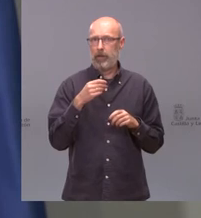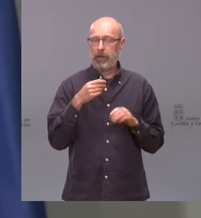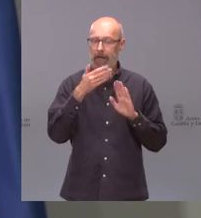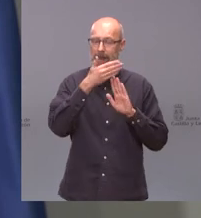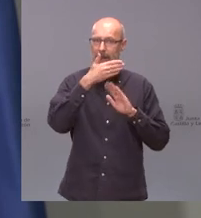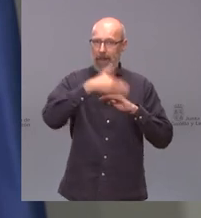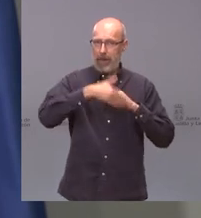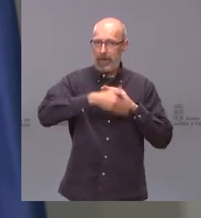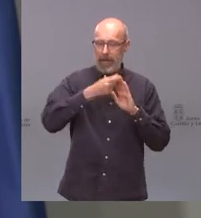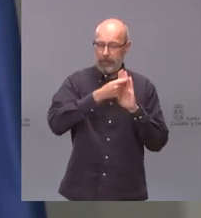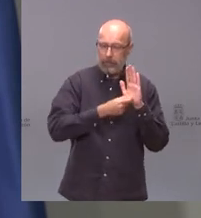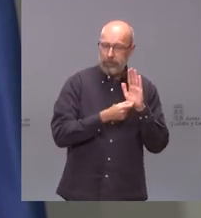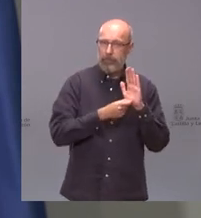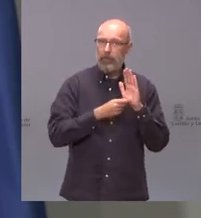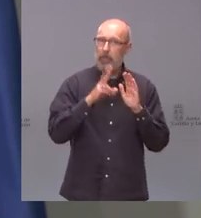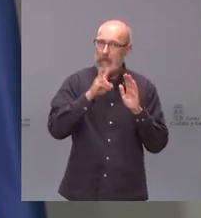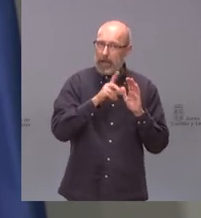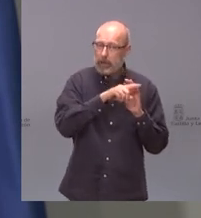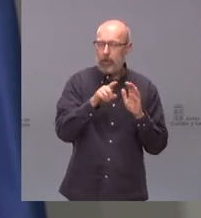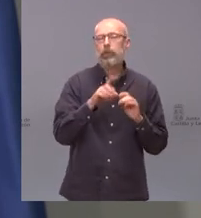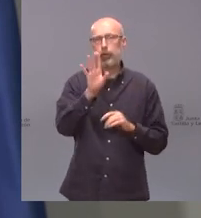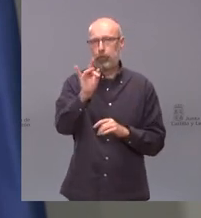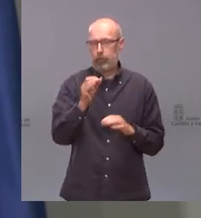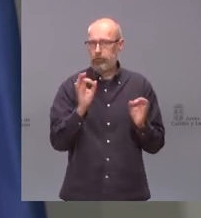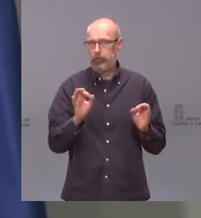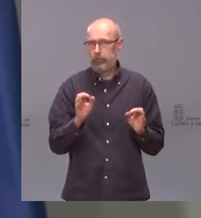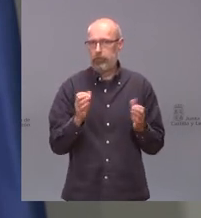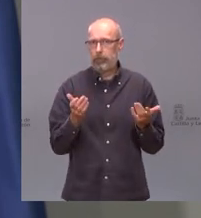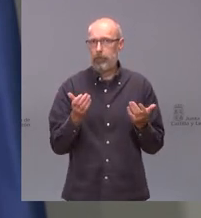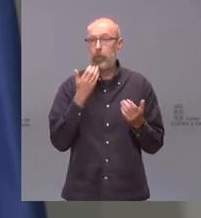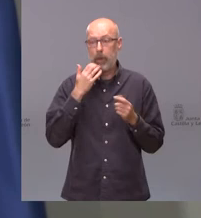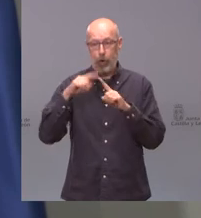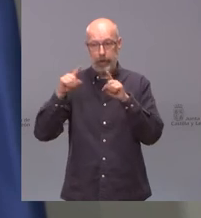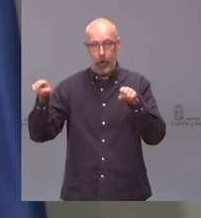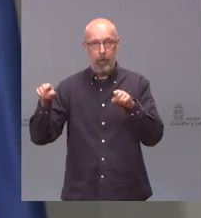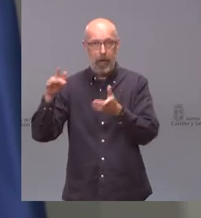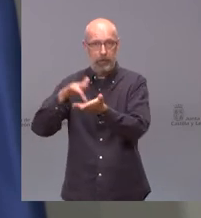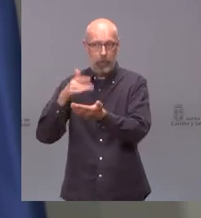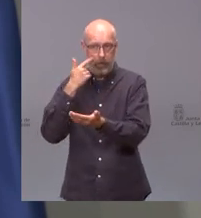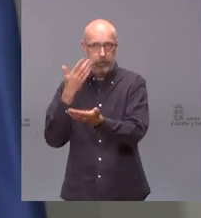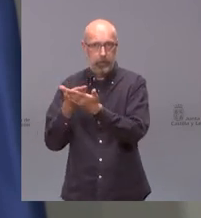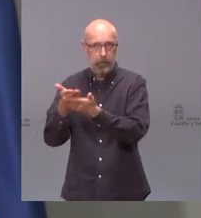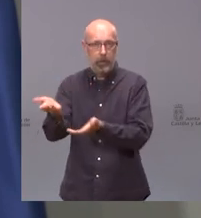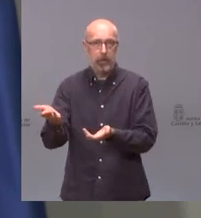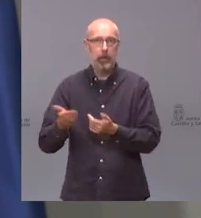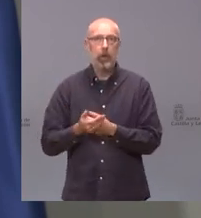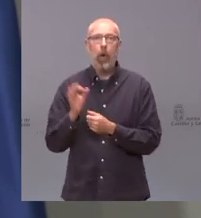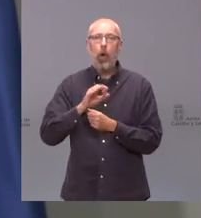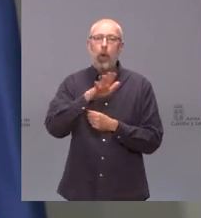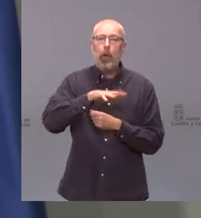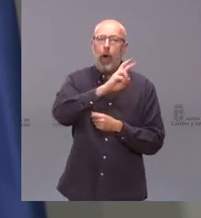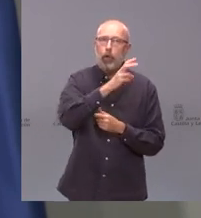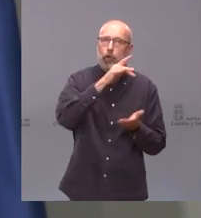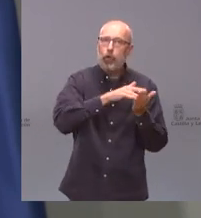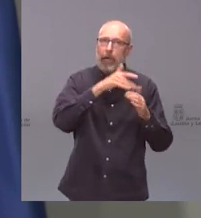pues tengo que decirle que sí que es eficaz es en Segovia está bajando y en los sitios donde se aplican está